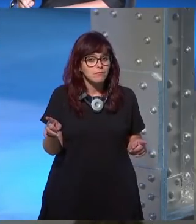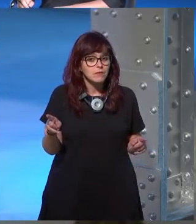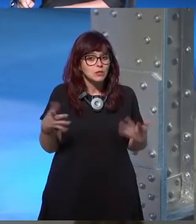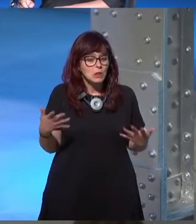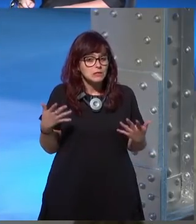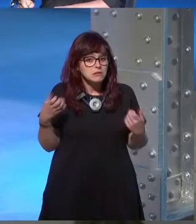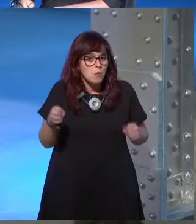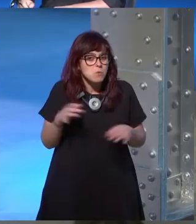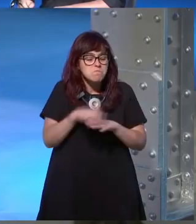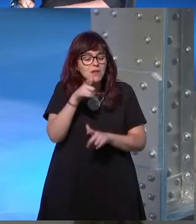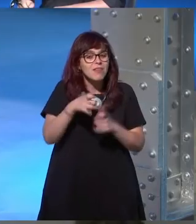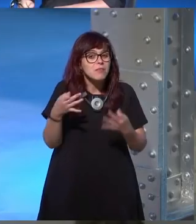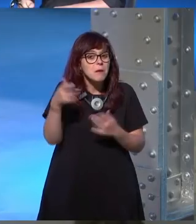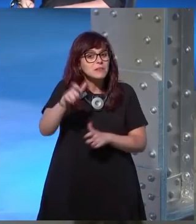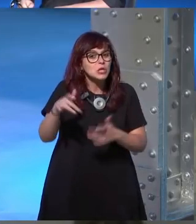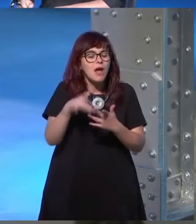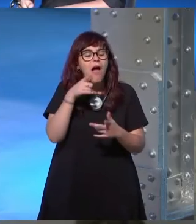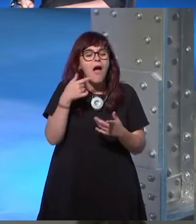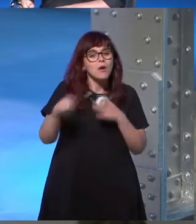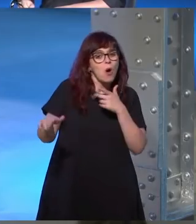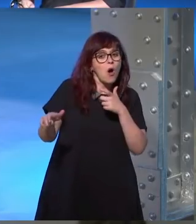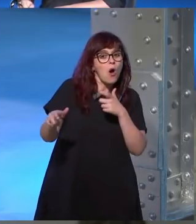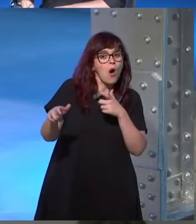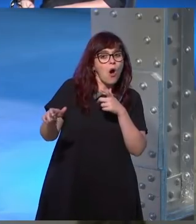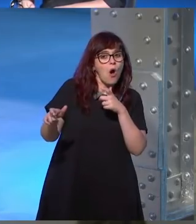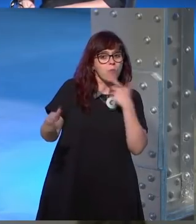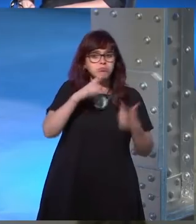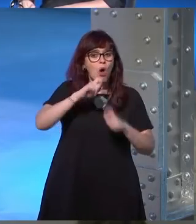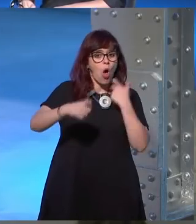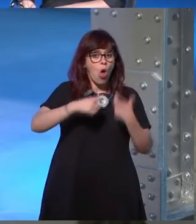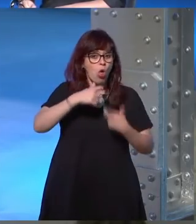sientan esa responsabilidad en su día a día no es algo que se planteen